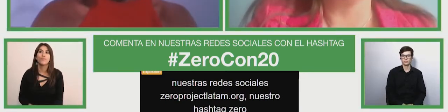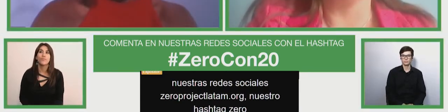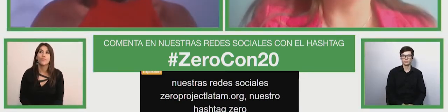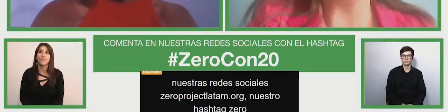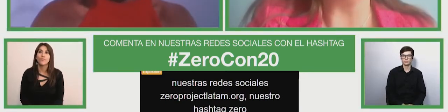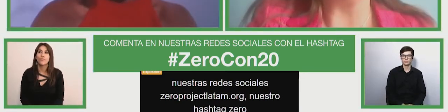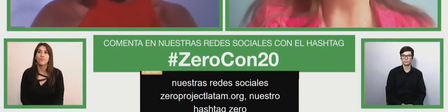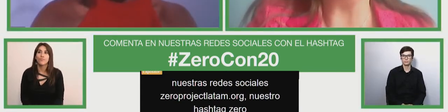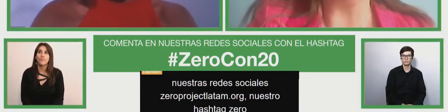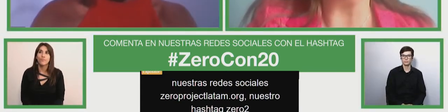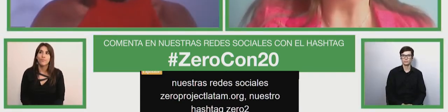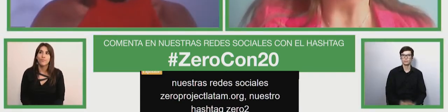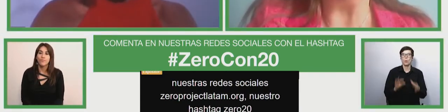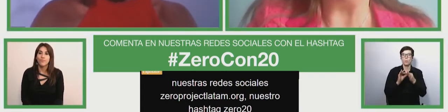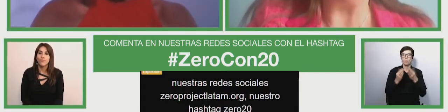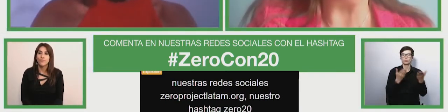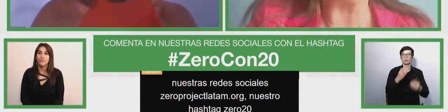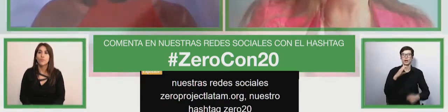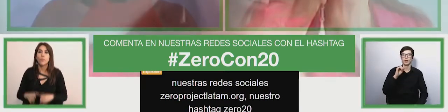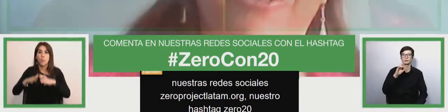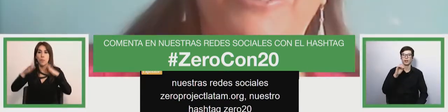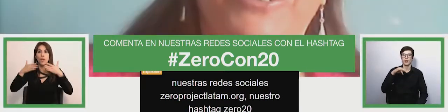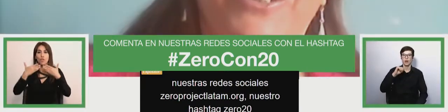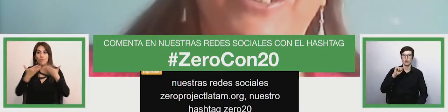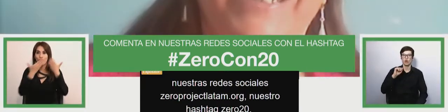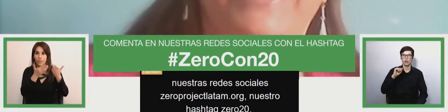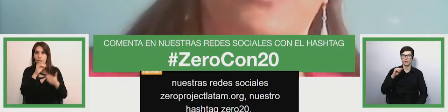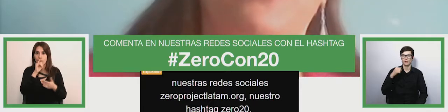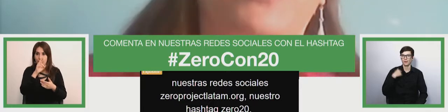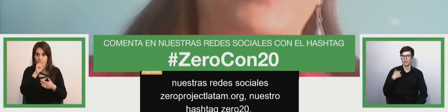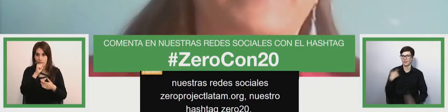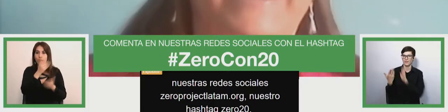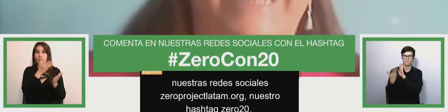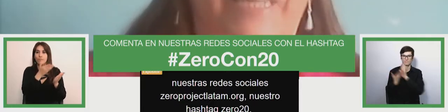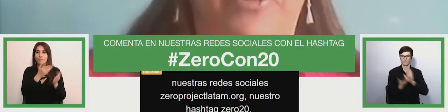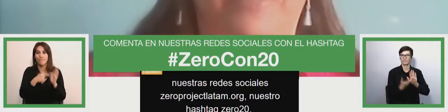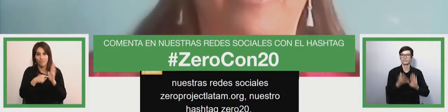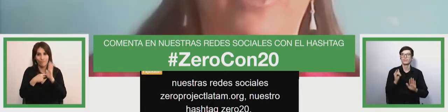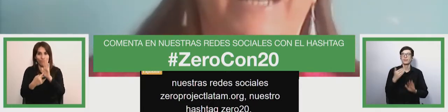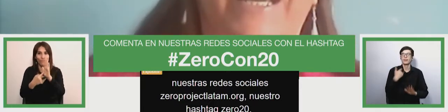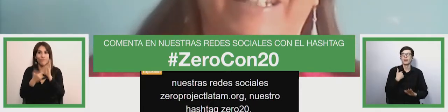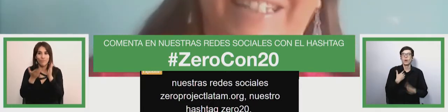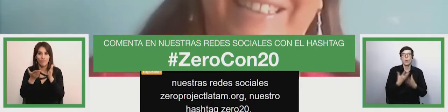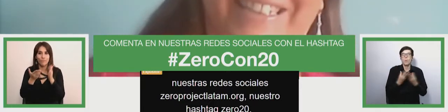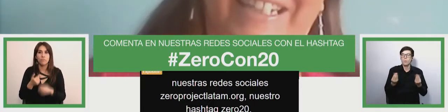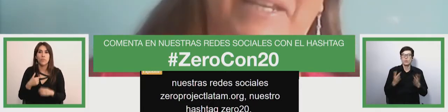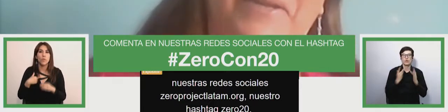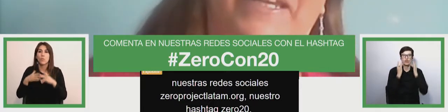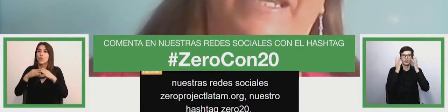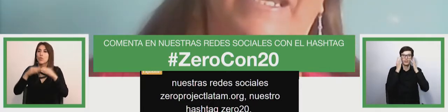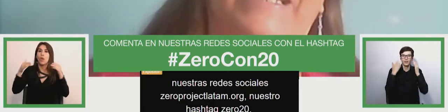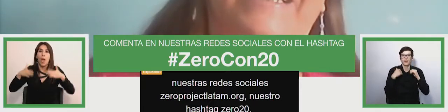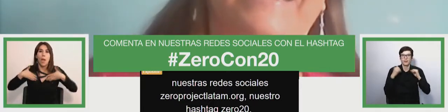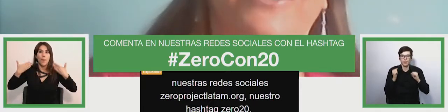Muchas gracias, Carolina, por la introducción. Estoy muy contenta de poder moderar esta